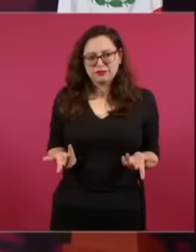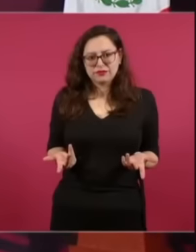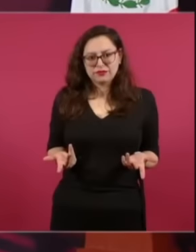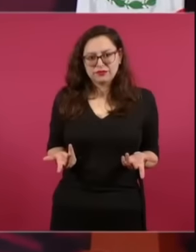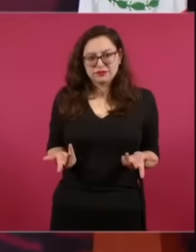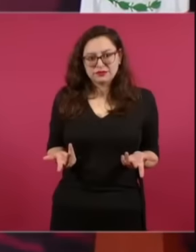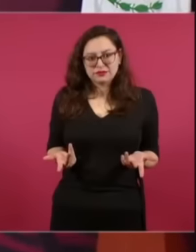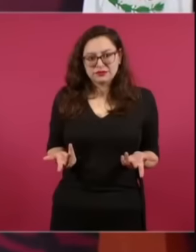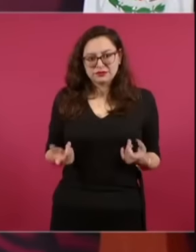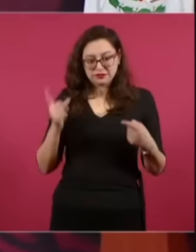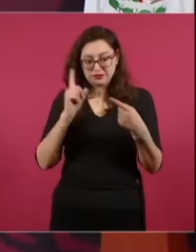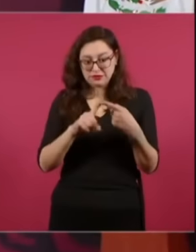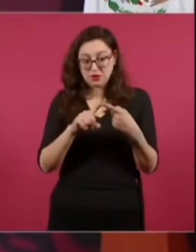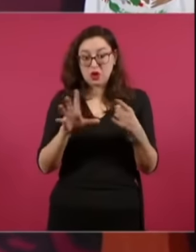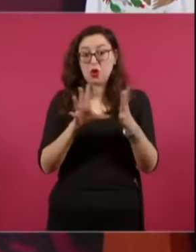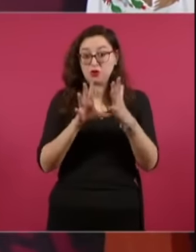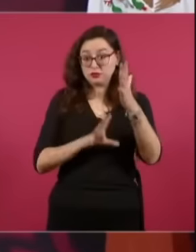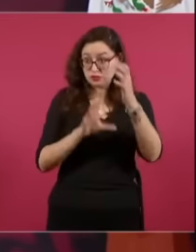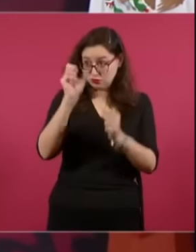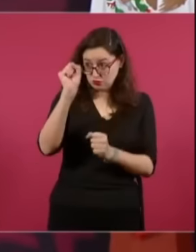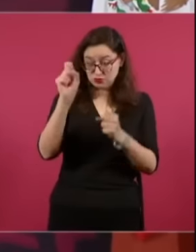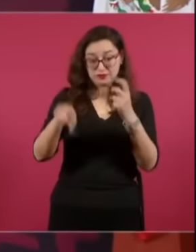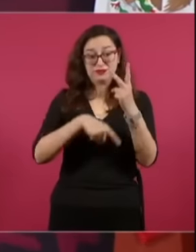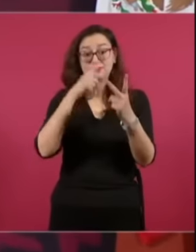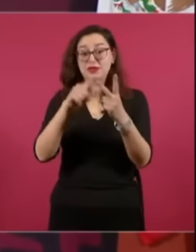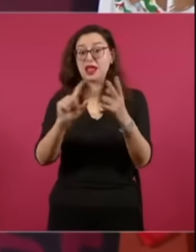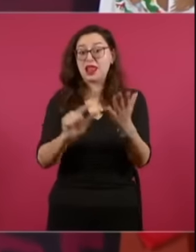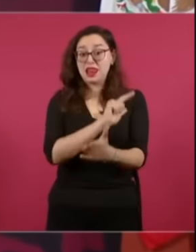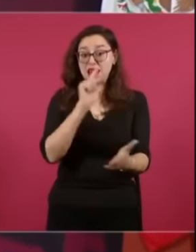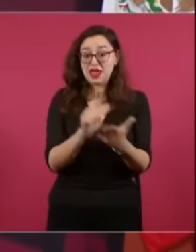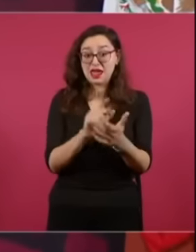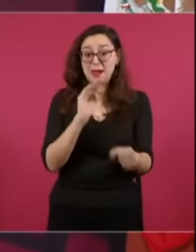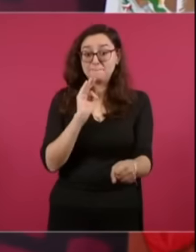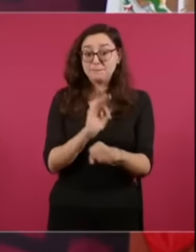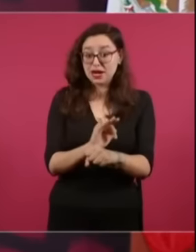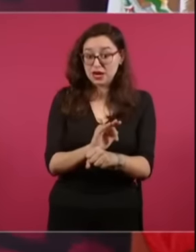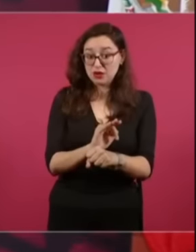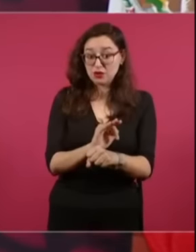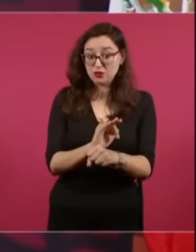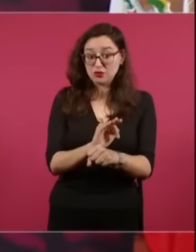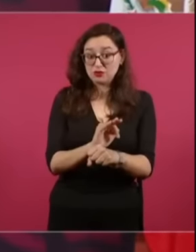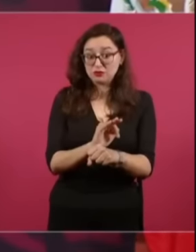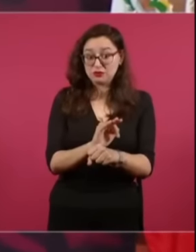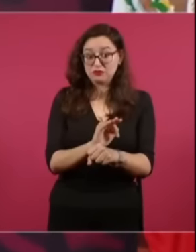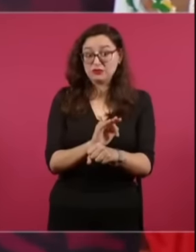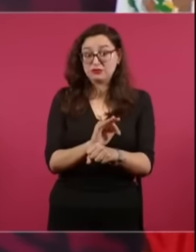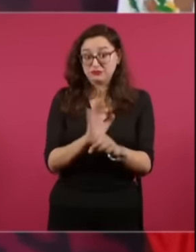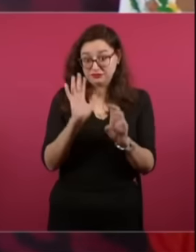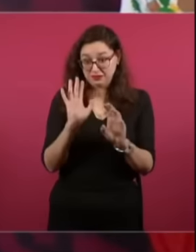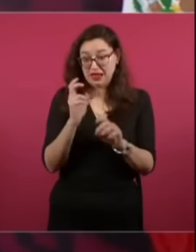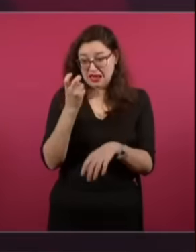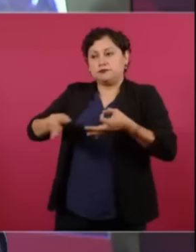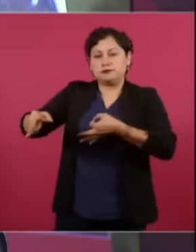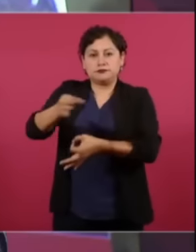es la Ley de Amparo y además como estos temas en algún tiempo ya se trataron